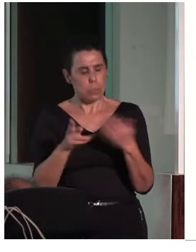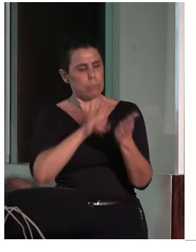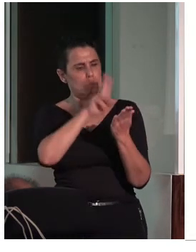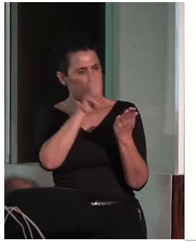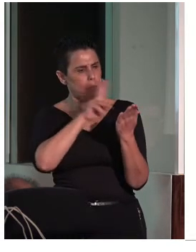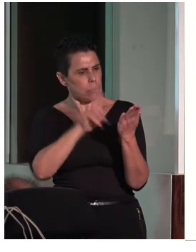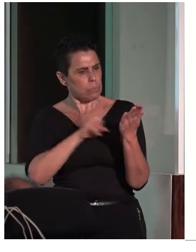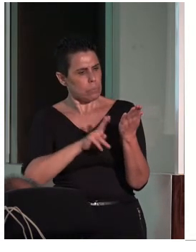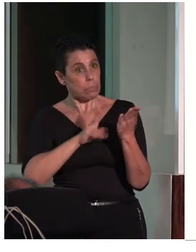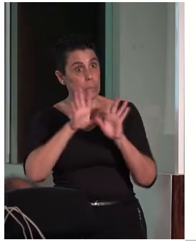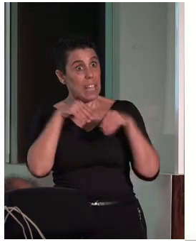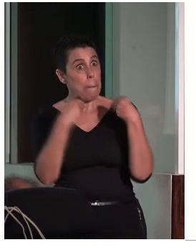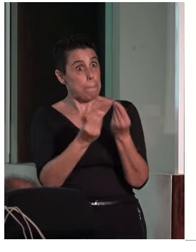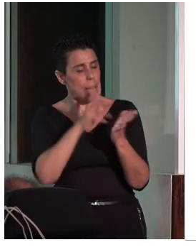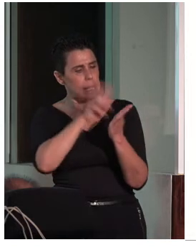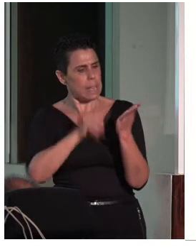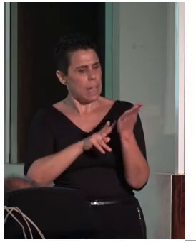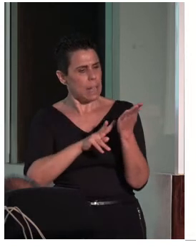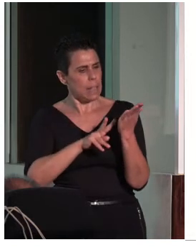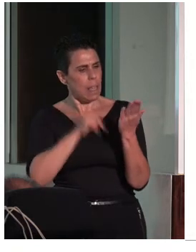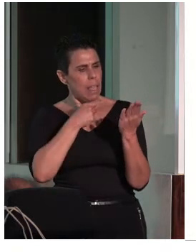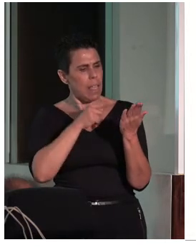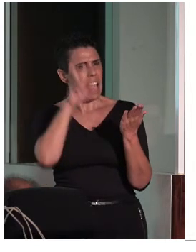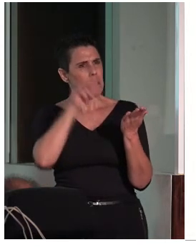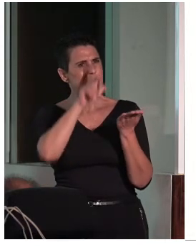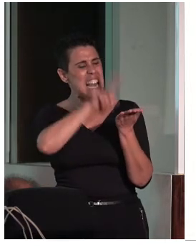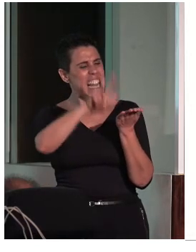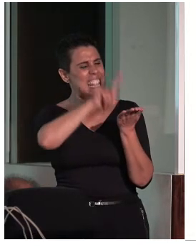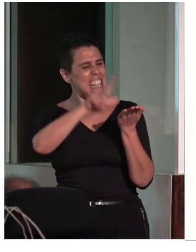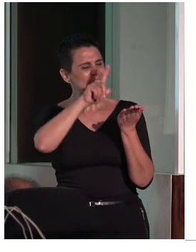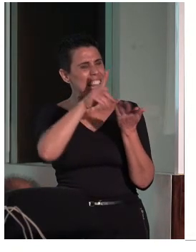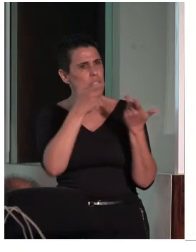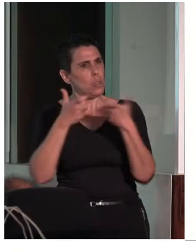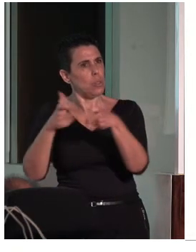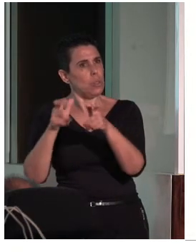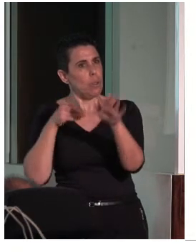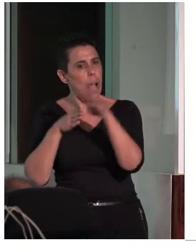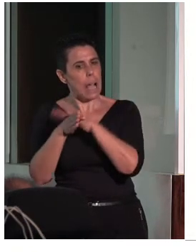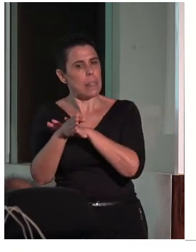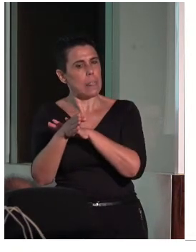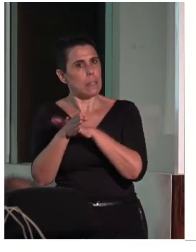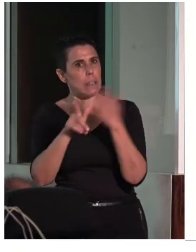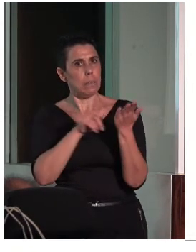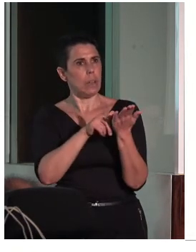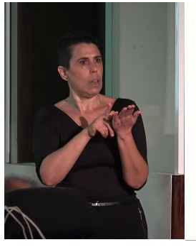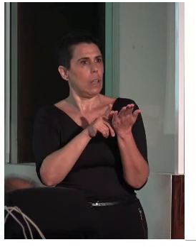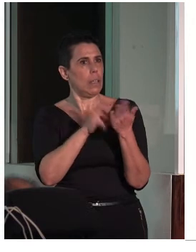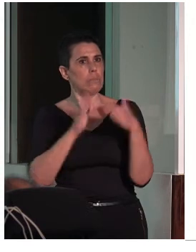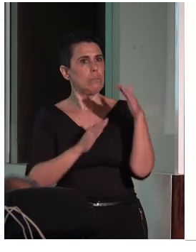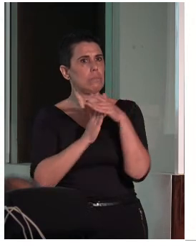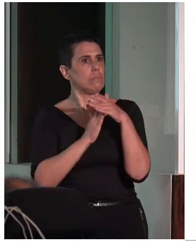materiales, la literatura sobre accesibilidad, que no hemos quedado estancados en el tiempo.